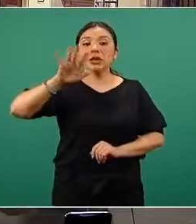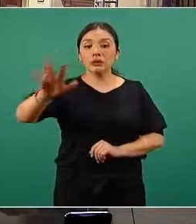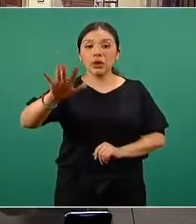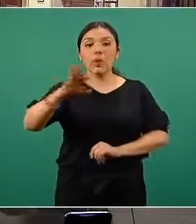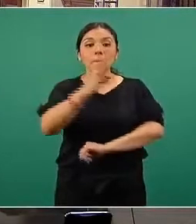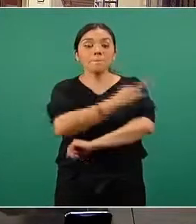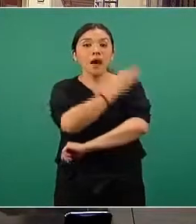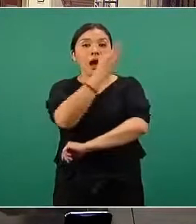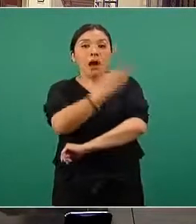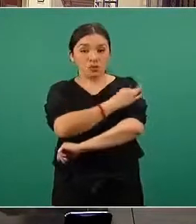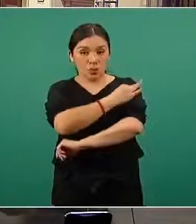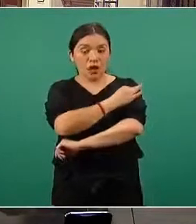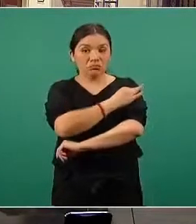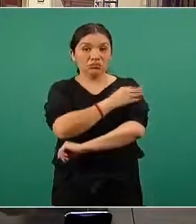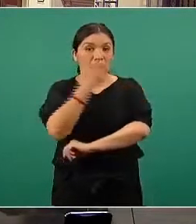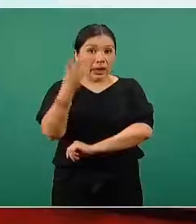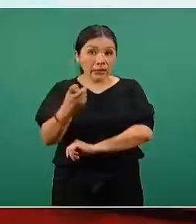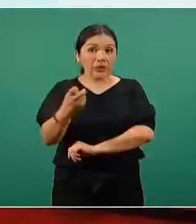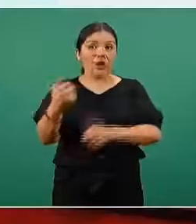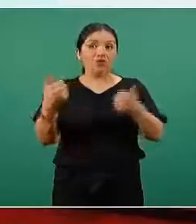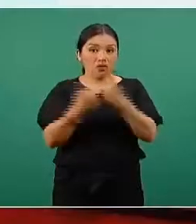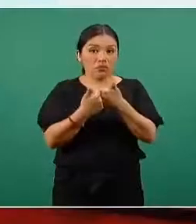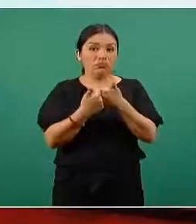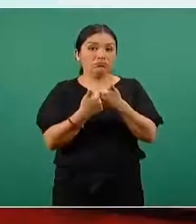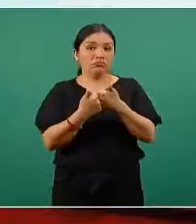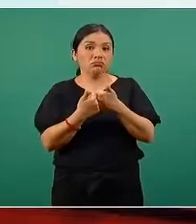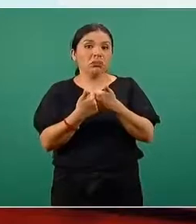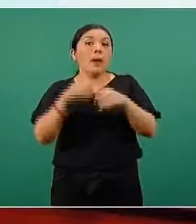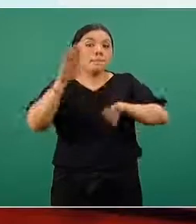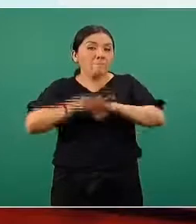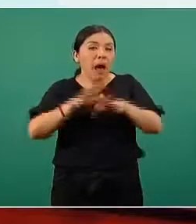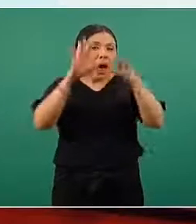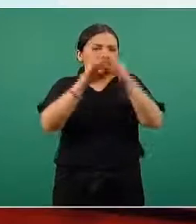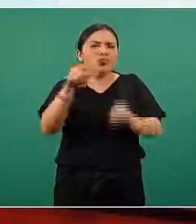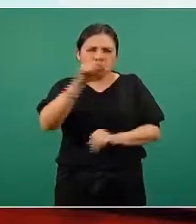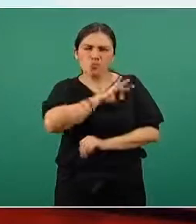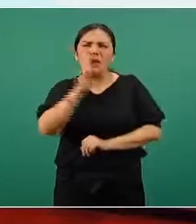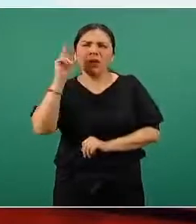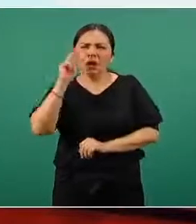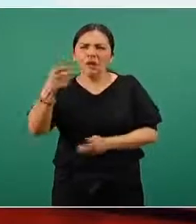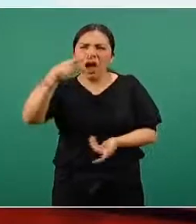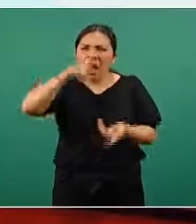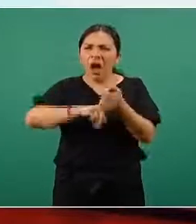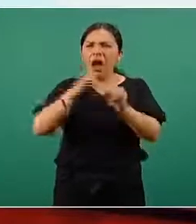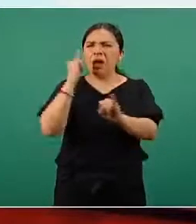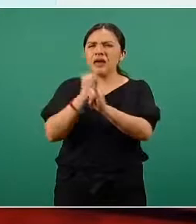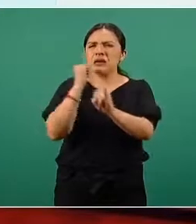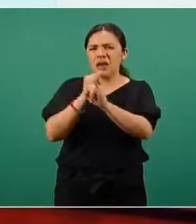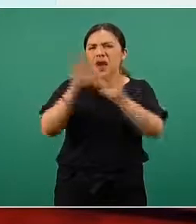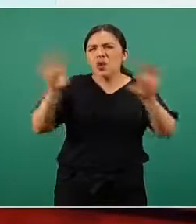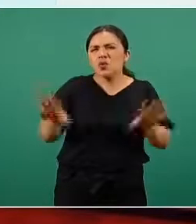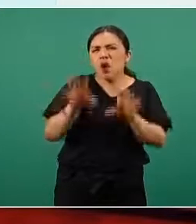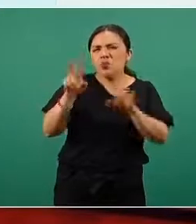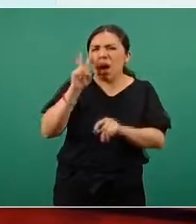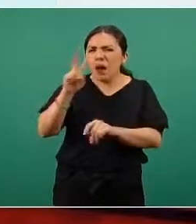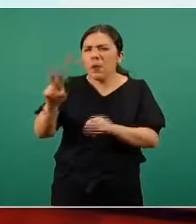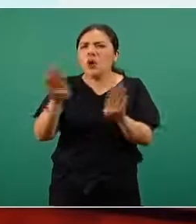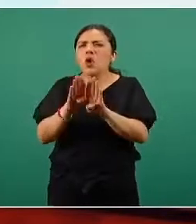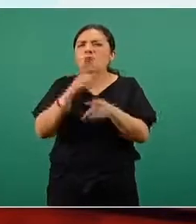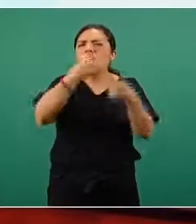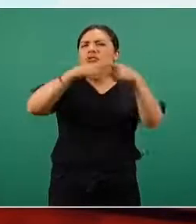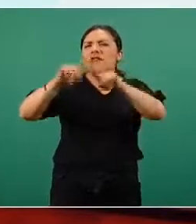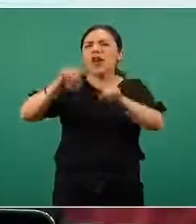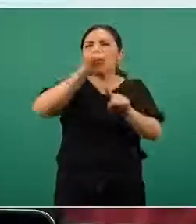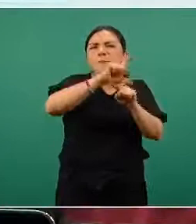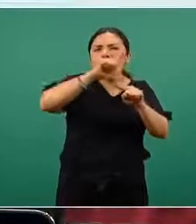con esta organización. No entraré en detalles, lo pueden ver de acuerdo a las distintas botellitas que